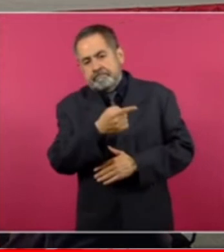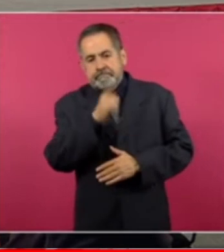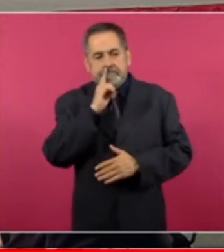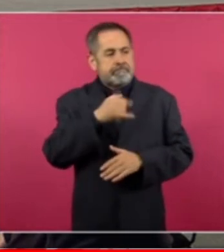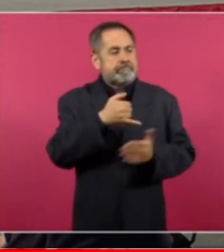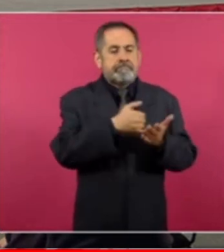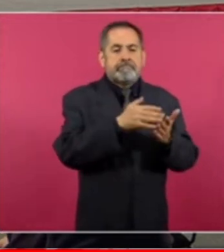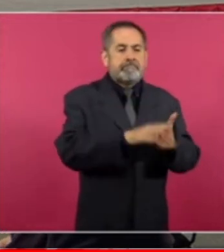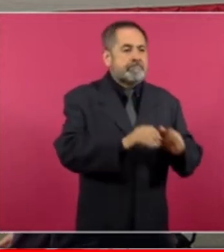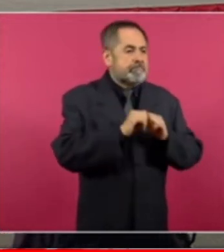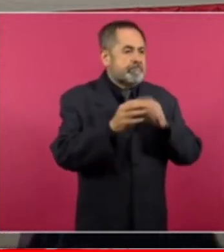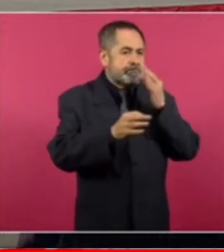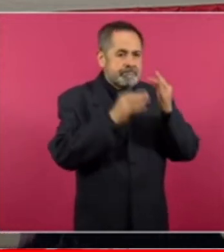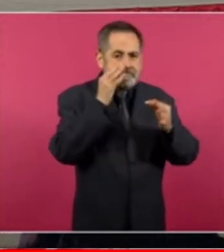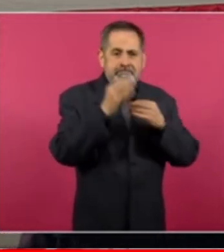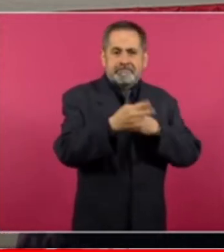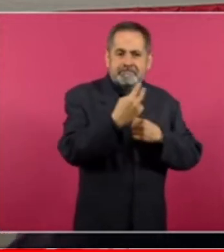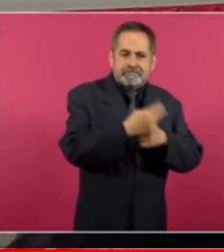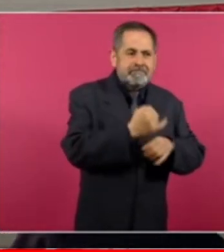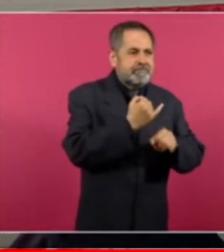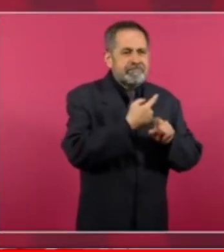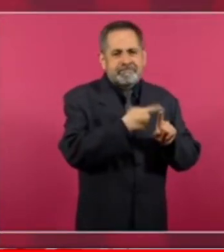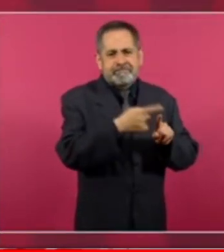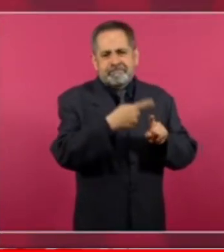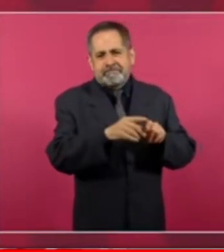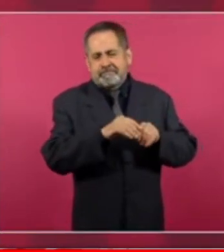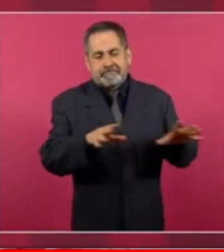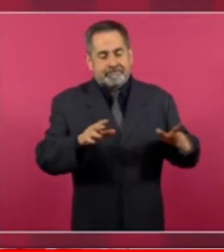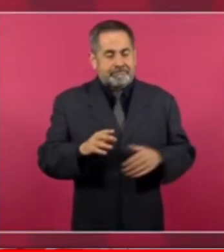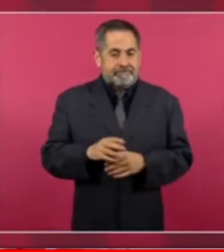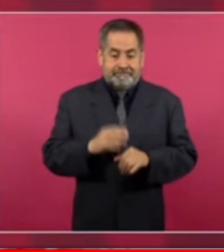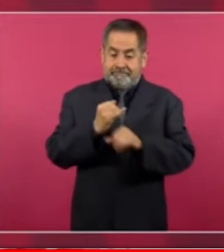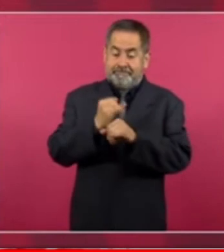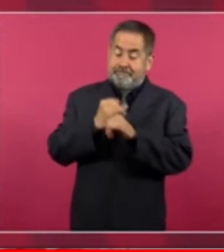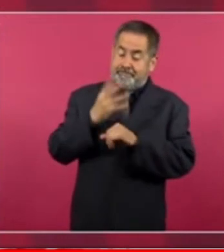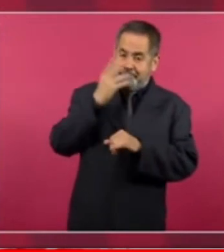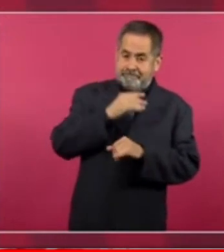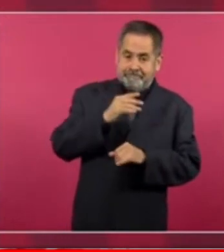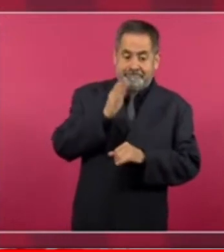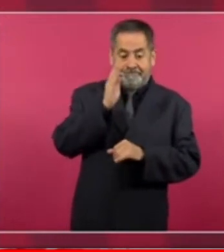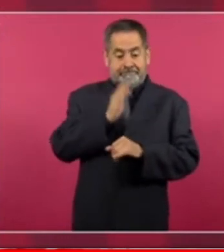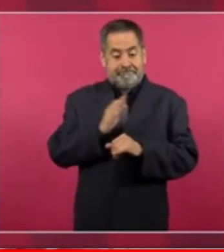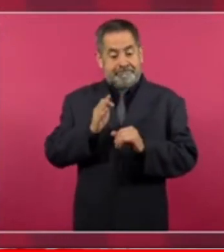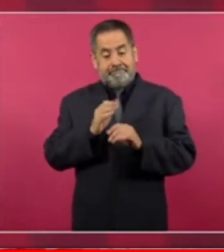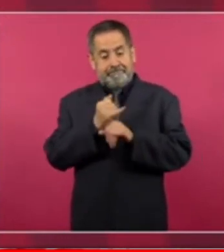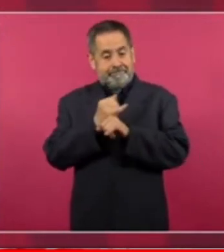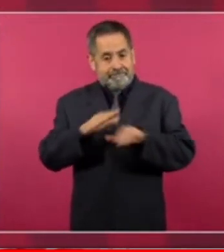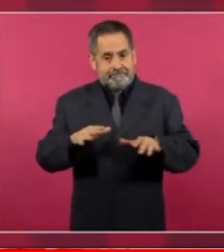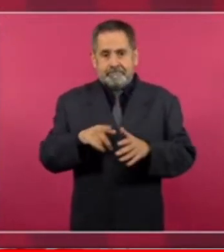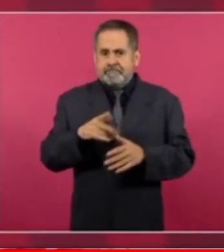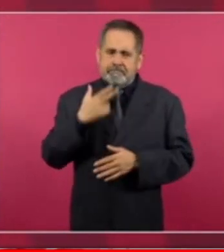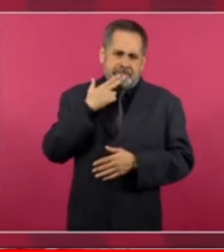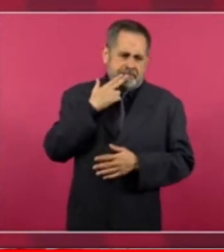informaban de esos medios chayoteros que eran pagados por la oposición para mentirle al pueblo de México